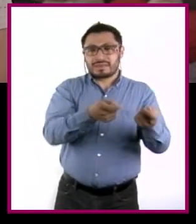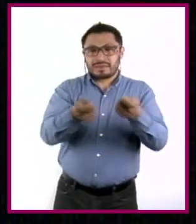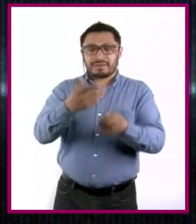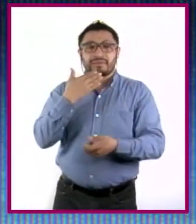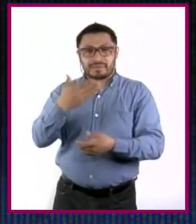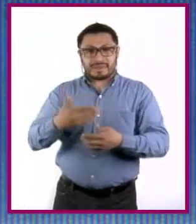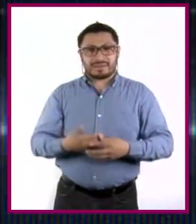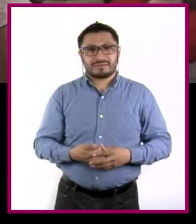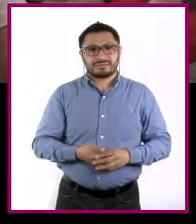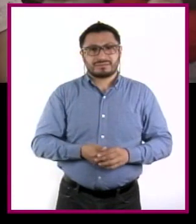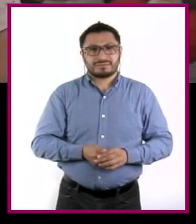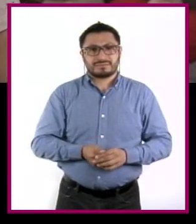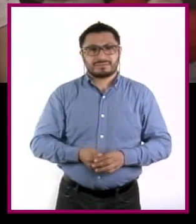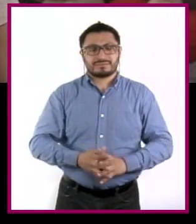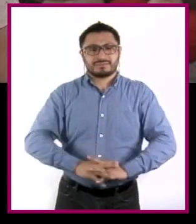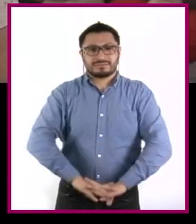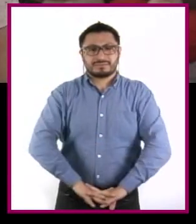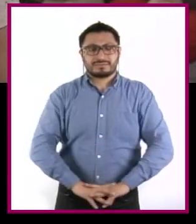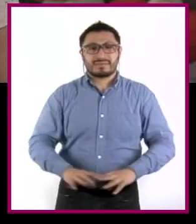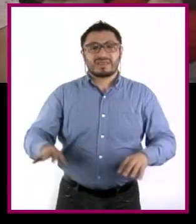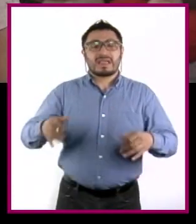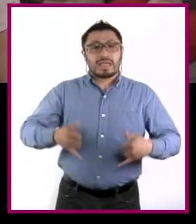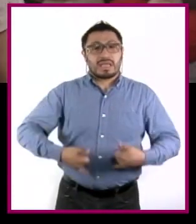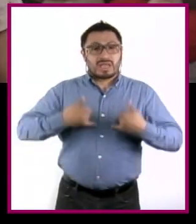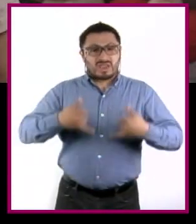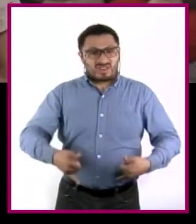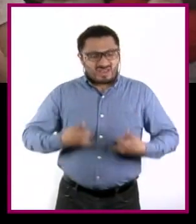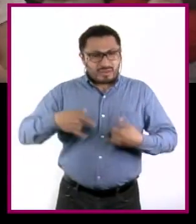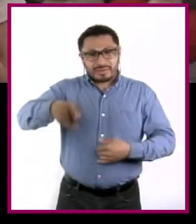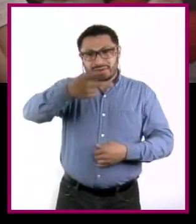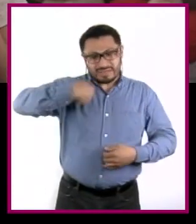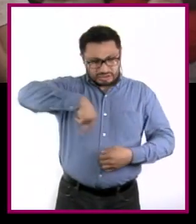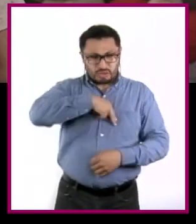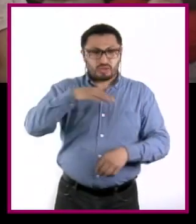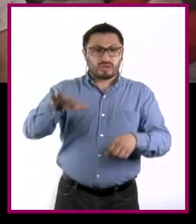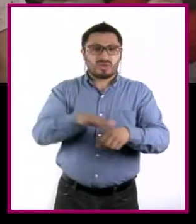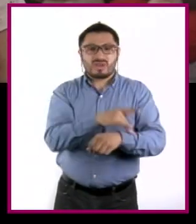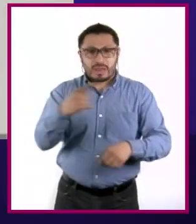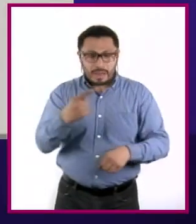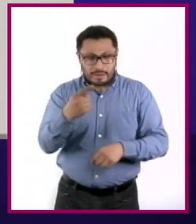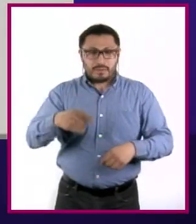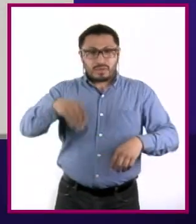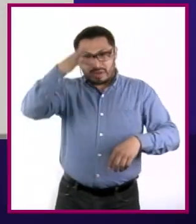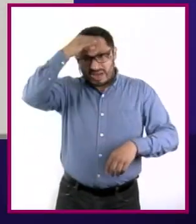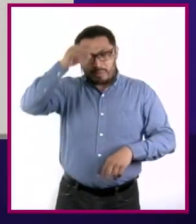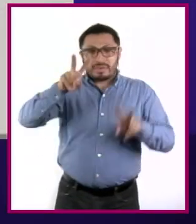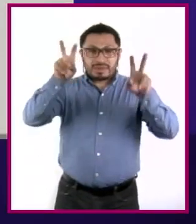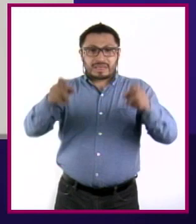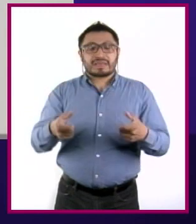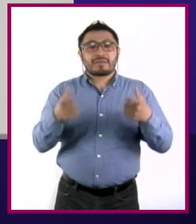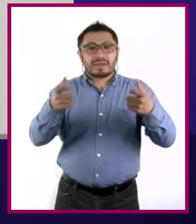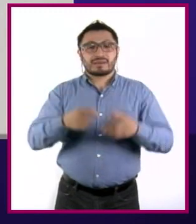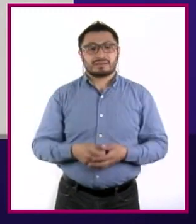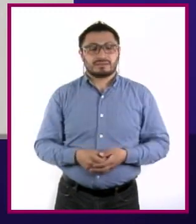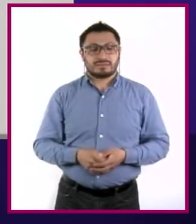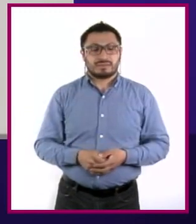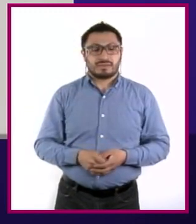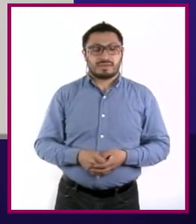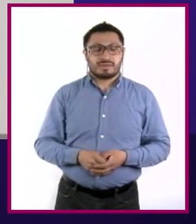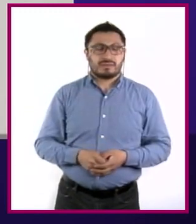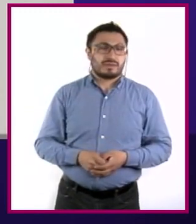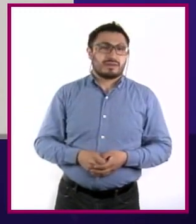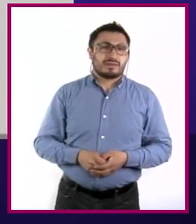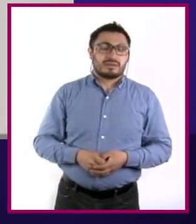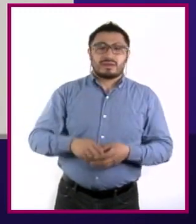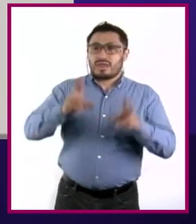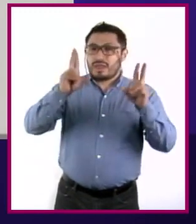dinero. ¿Por qué los jóvenes deberíamos ocuparnos de temas financieros? Mientras más rápido nosotros